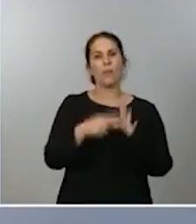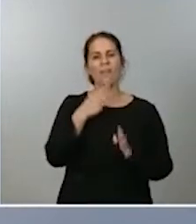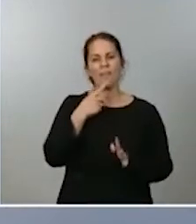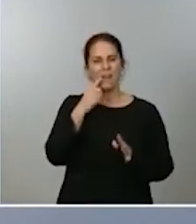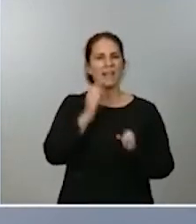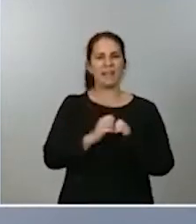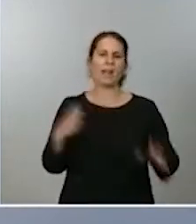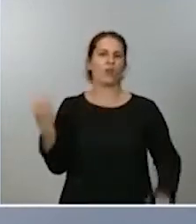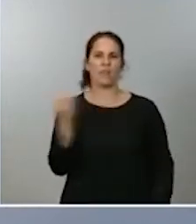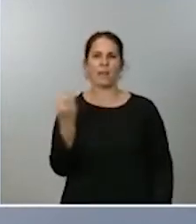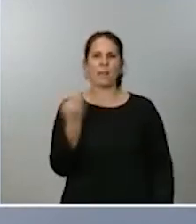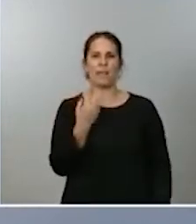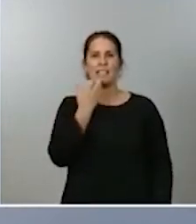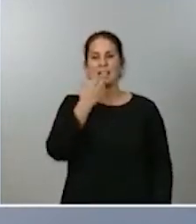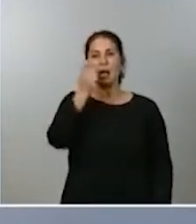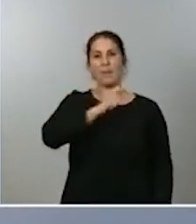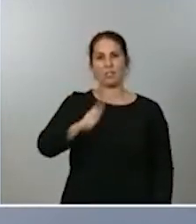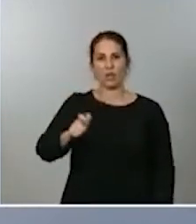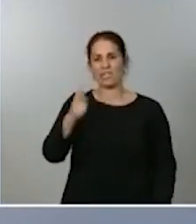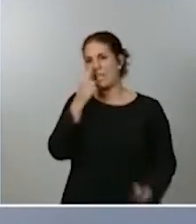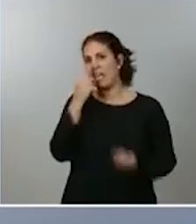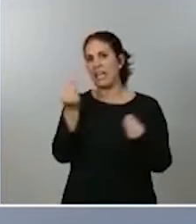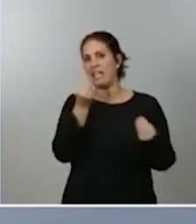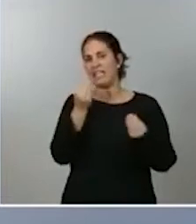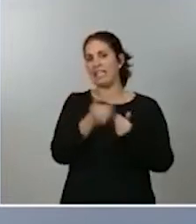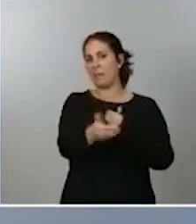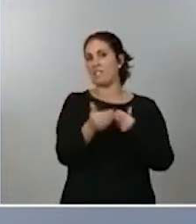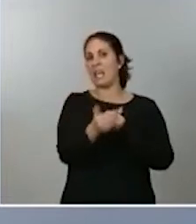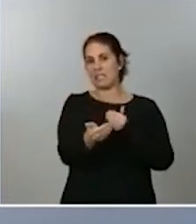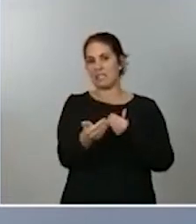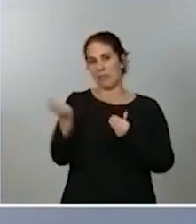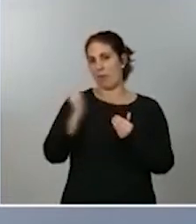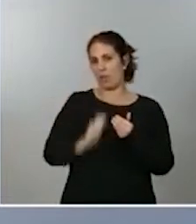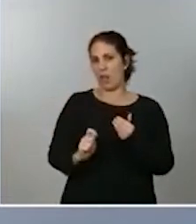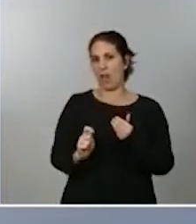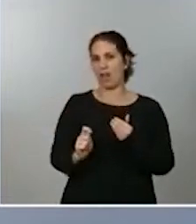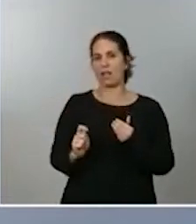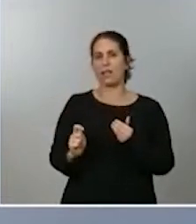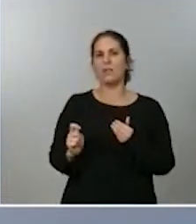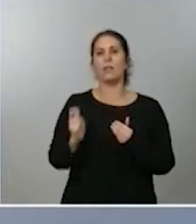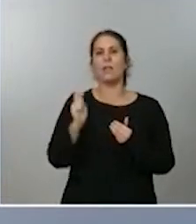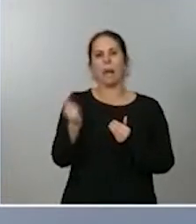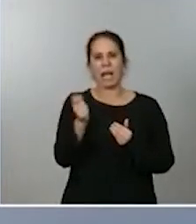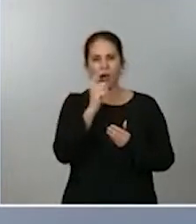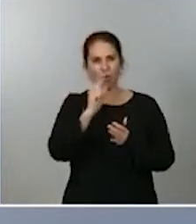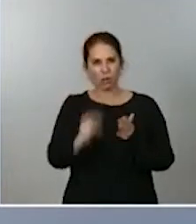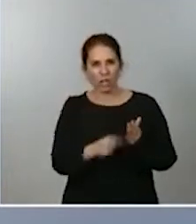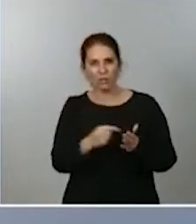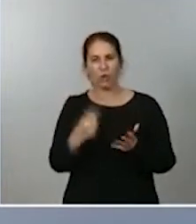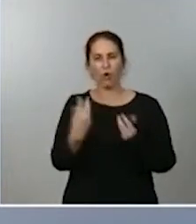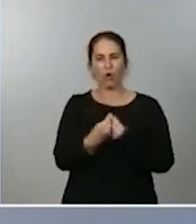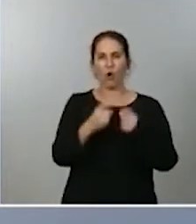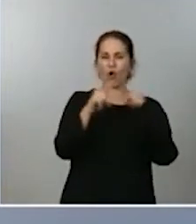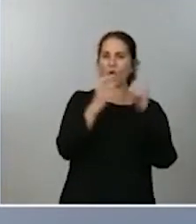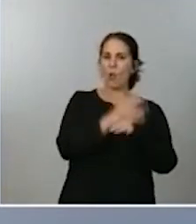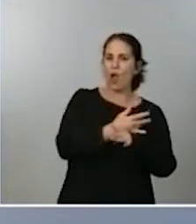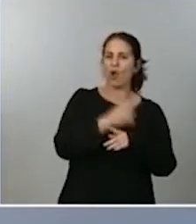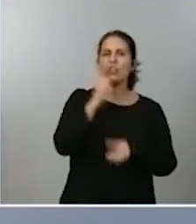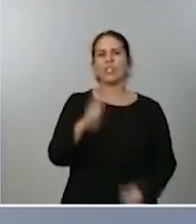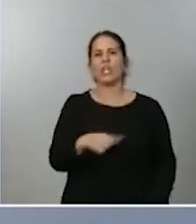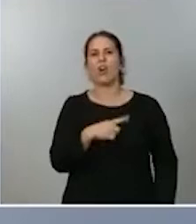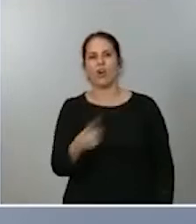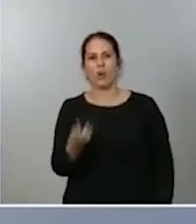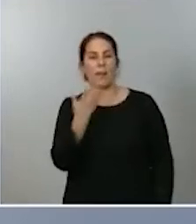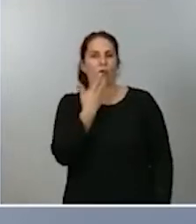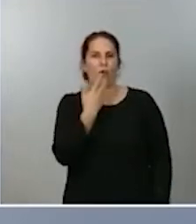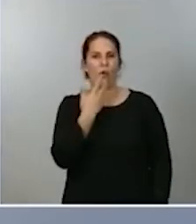personas que se consideran tipsters o pronosticadores están a sueldo por algún tipo de contrato con los operadores de juego para que se conozca ese conflicto